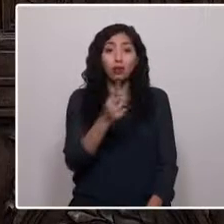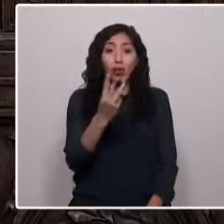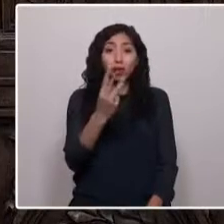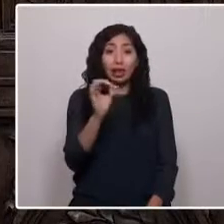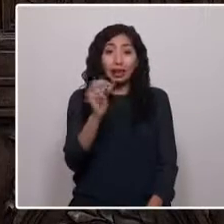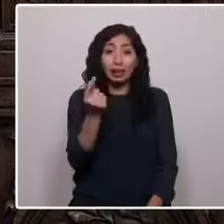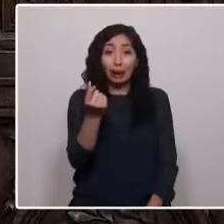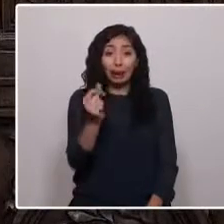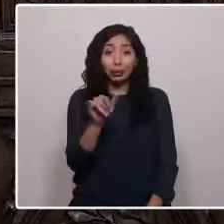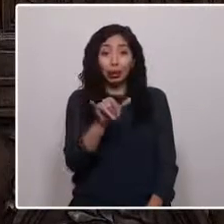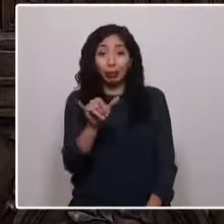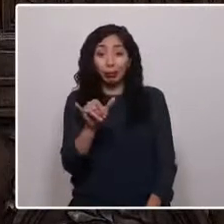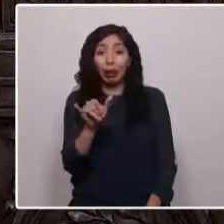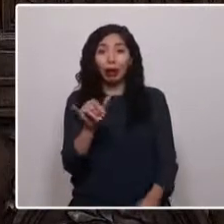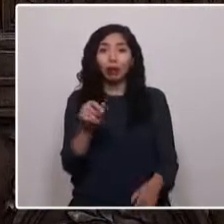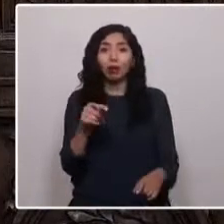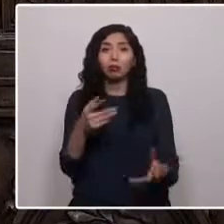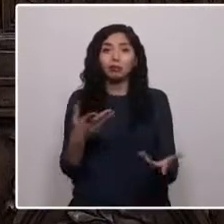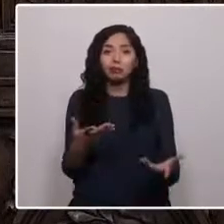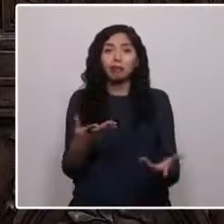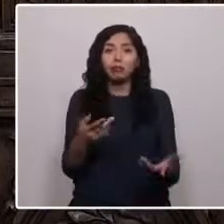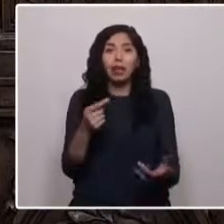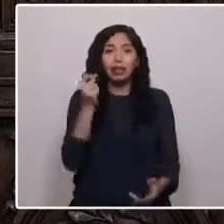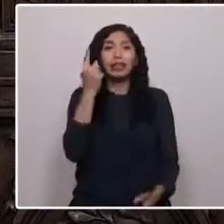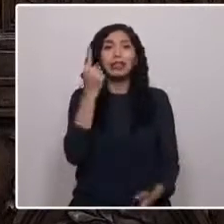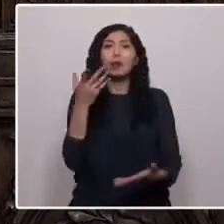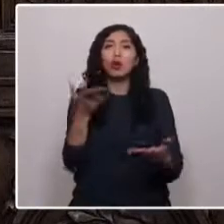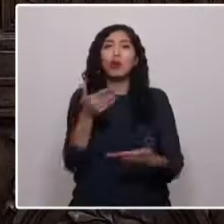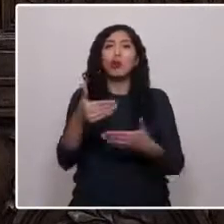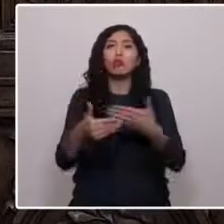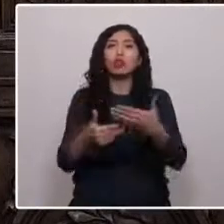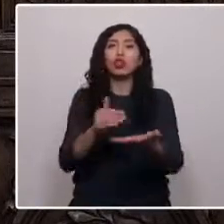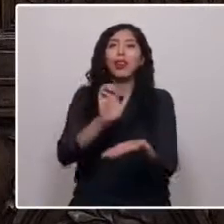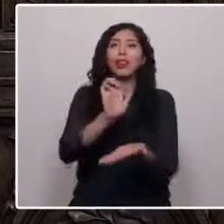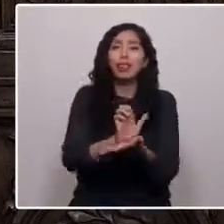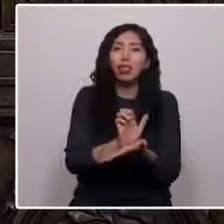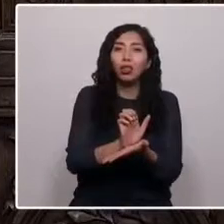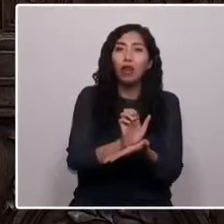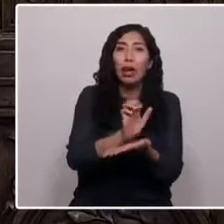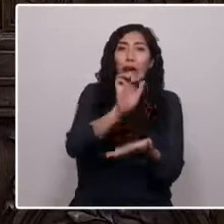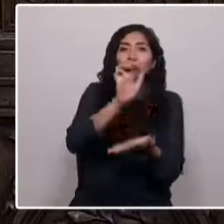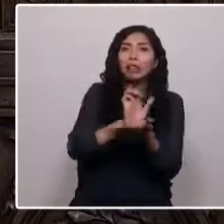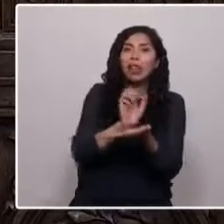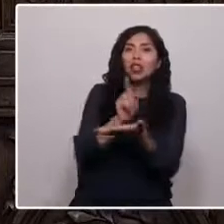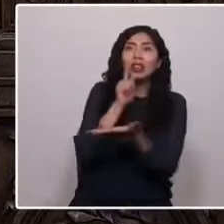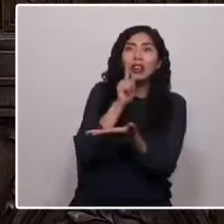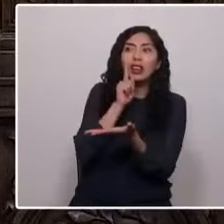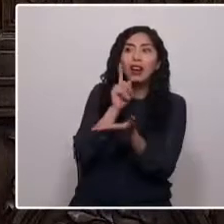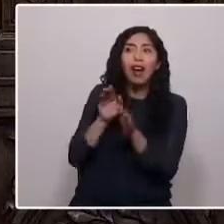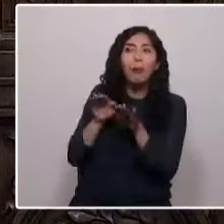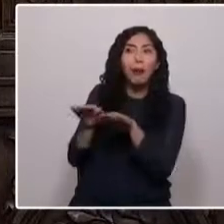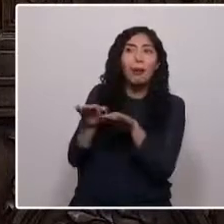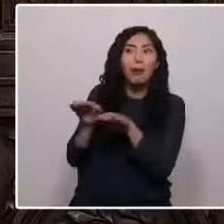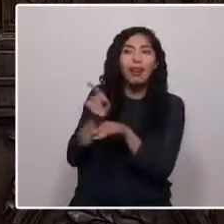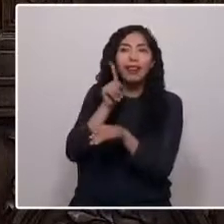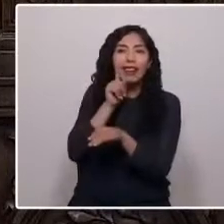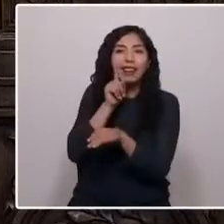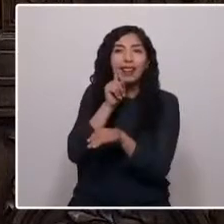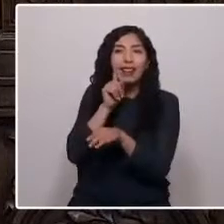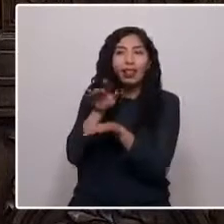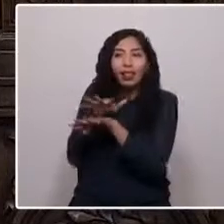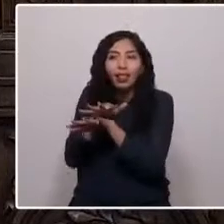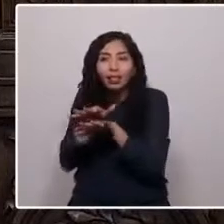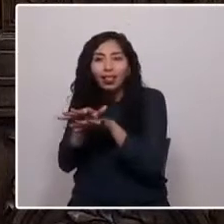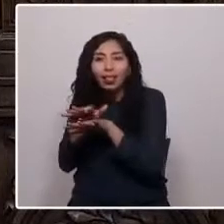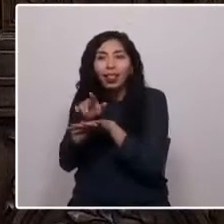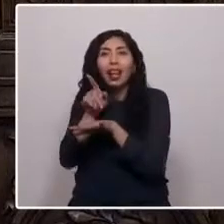terminar de aclararnos cómo funciona el Estado, a quién sirve, con quién se colude, a quiénes responde con sus leyes e instituciones